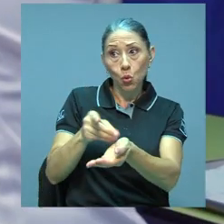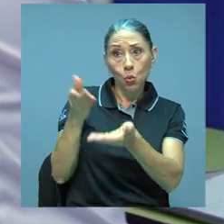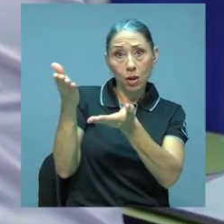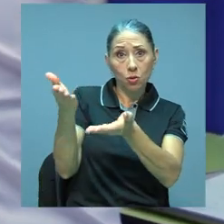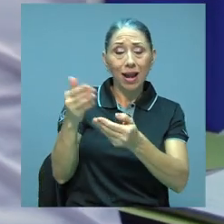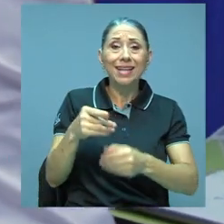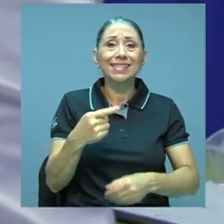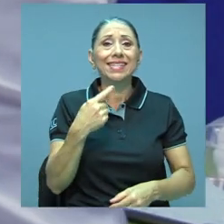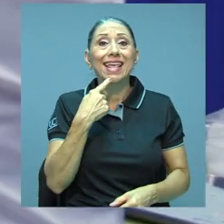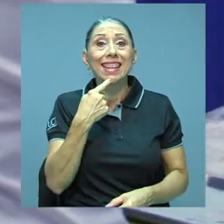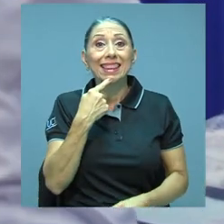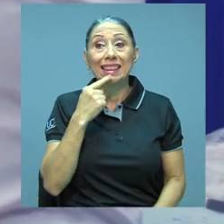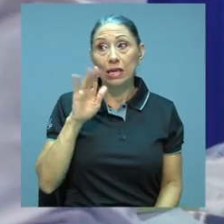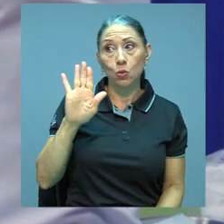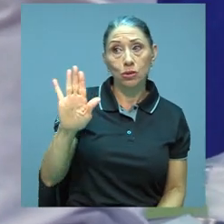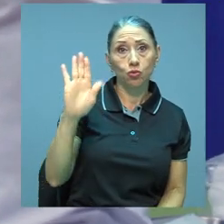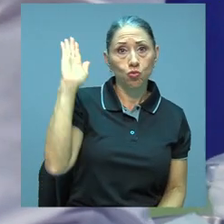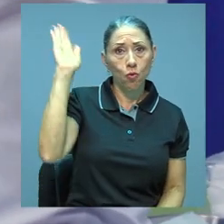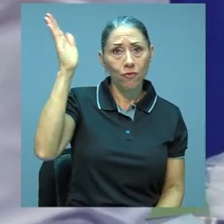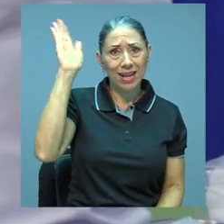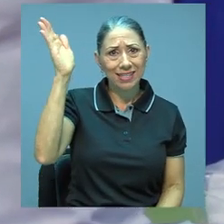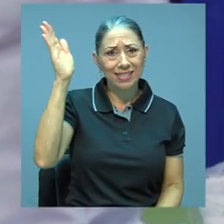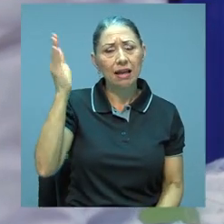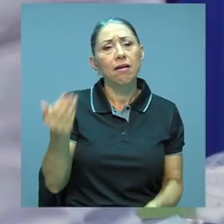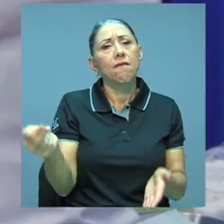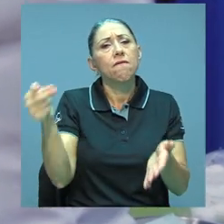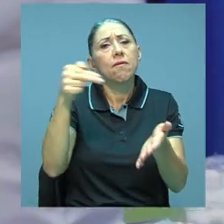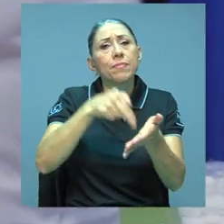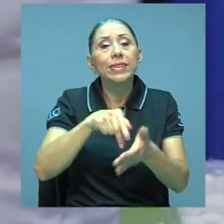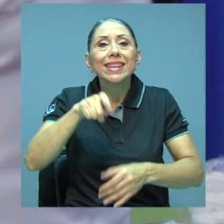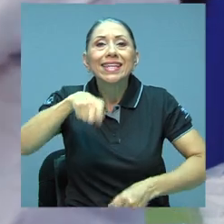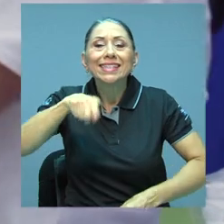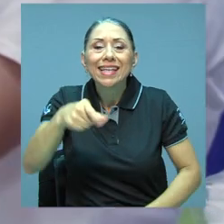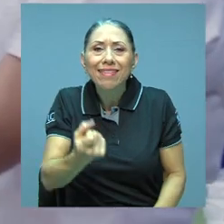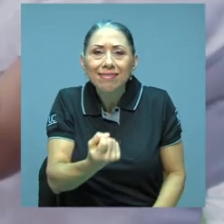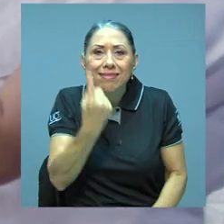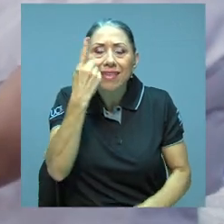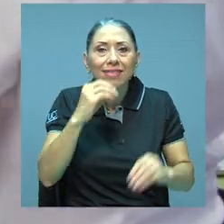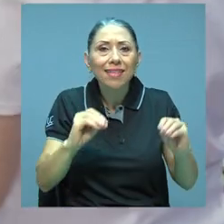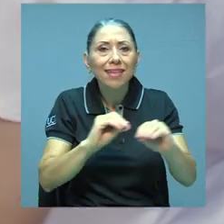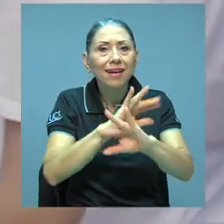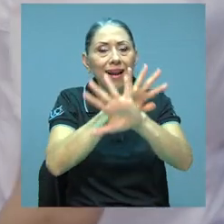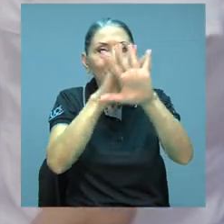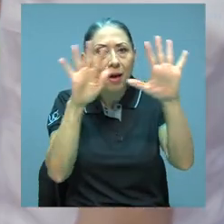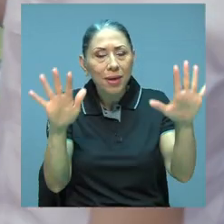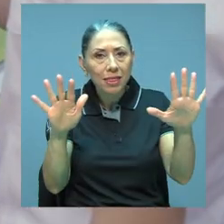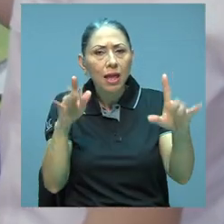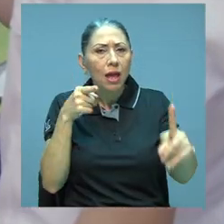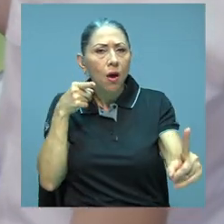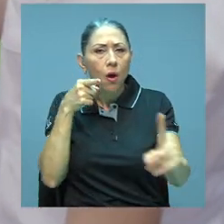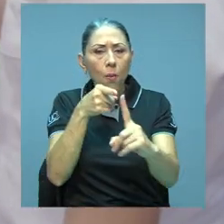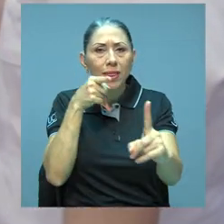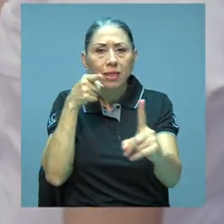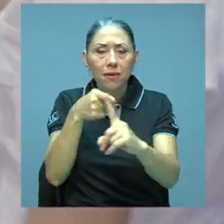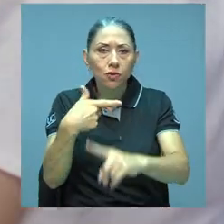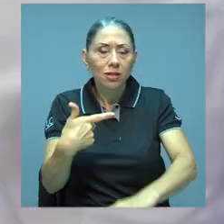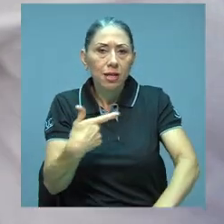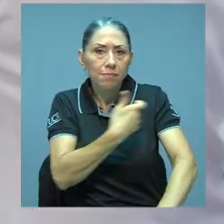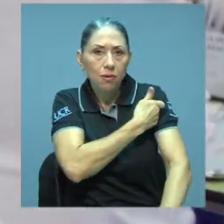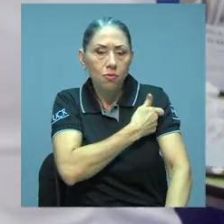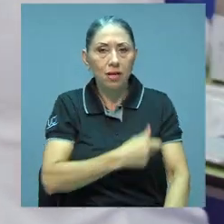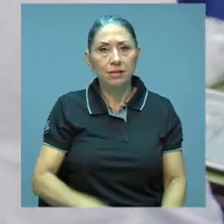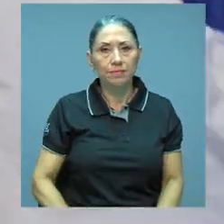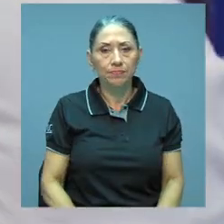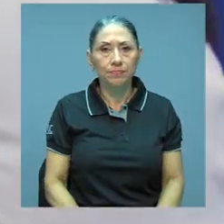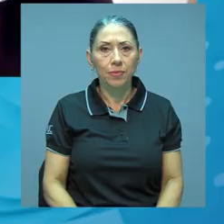doctora Corrales insistió durante su conferencia en la necesidad de entender claramente los objetivos de las